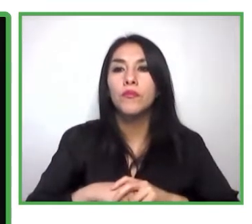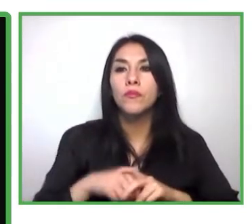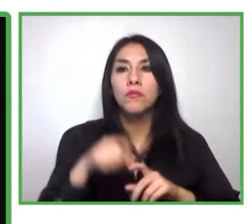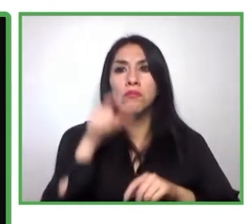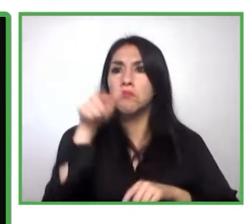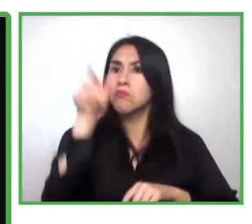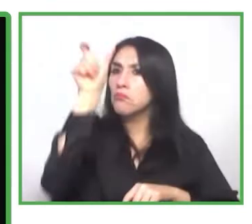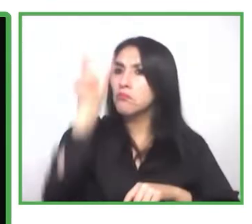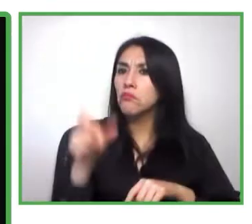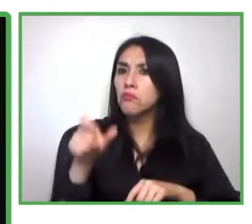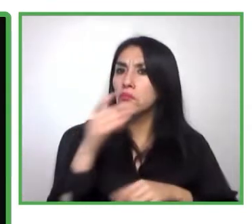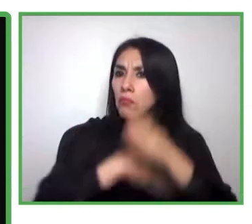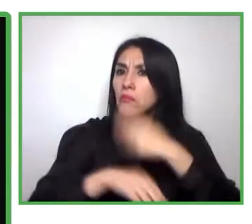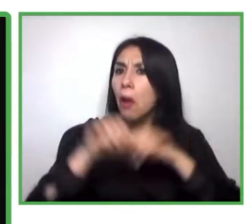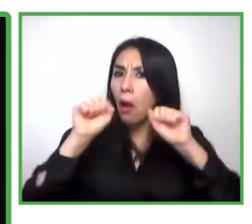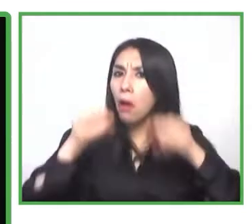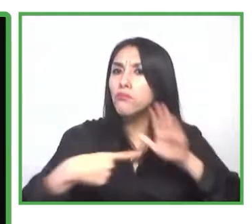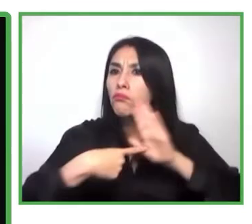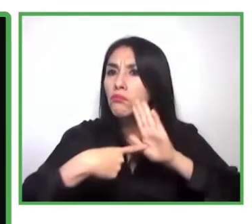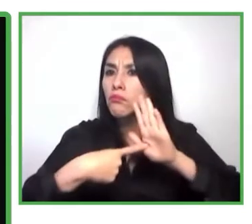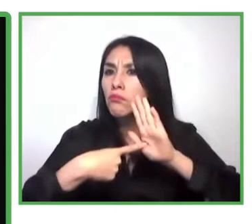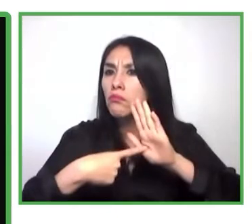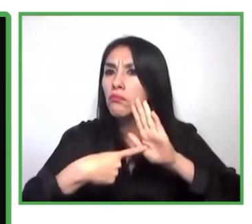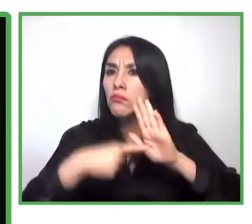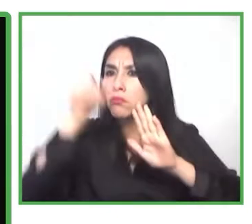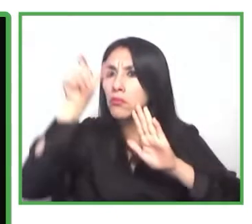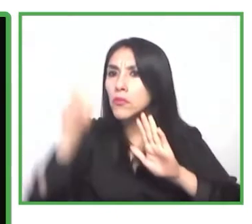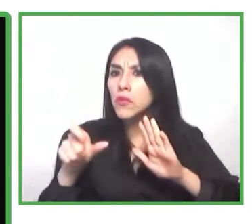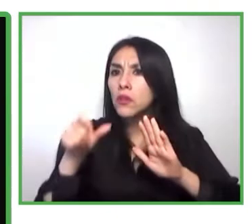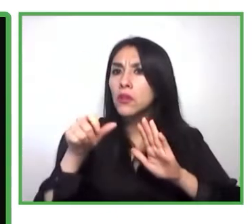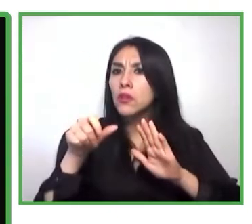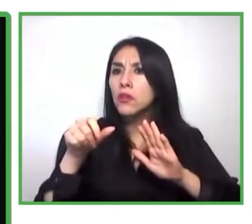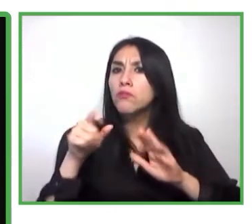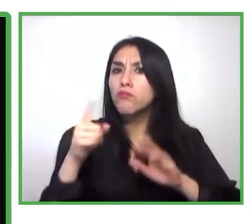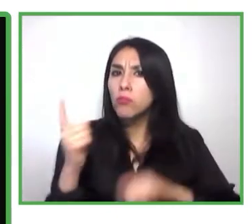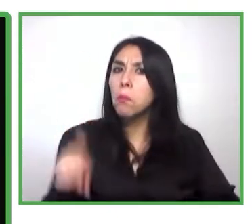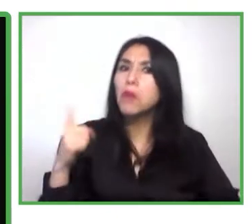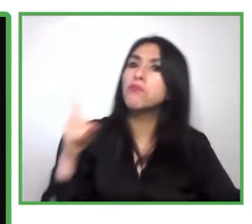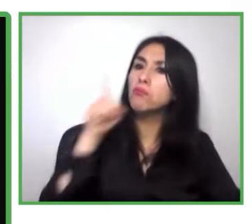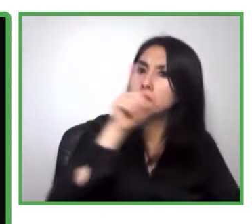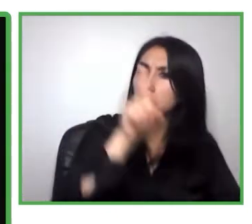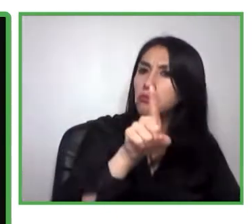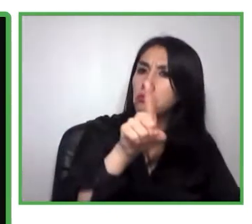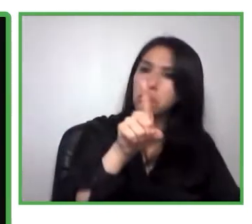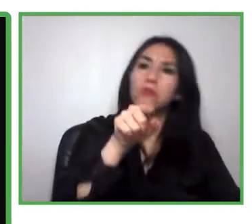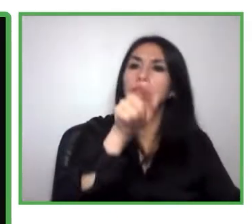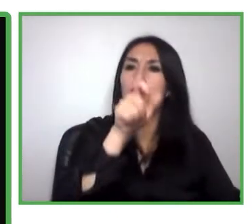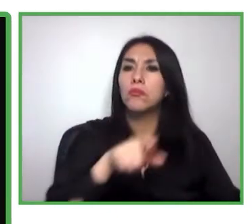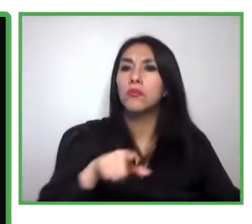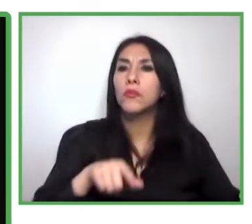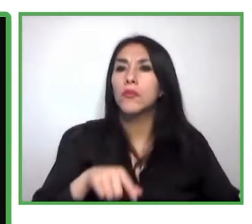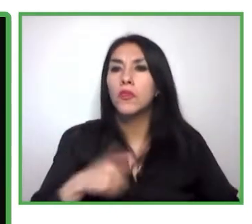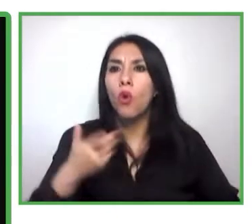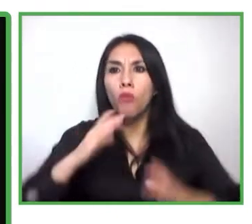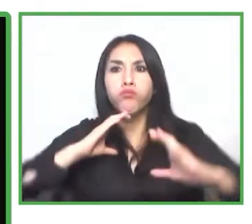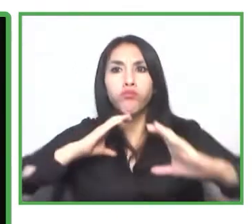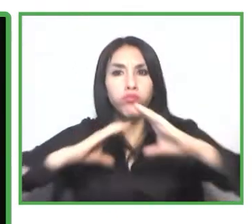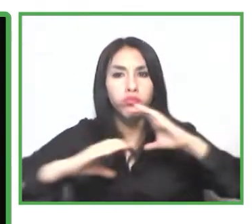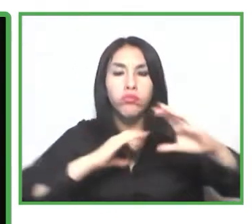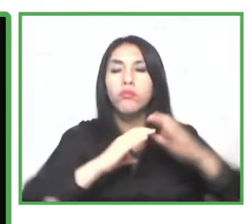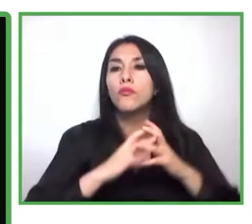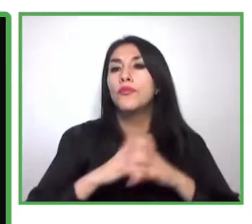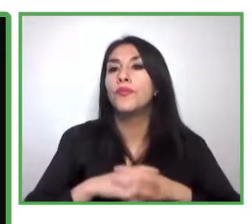con discapacidad como parte de sus herramientas de comunicación. Por otro lado, también